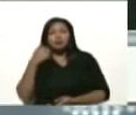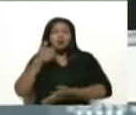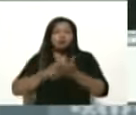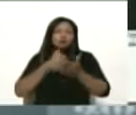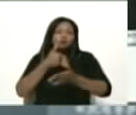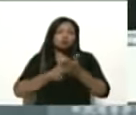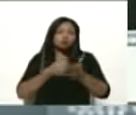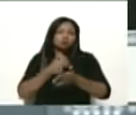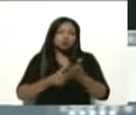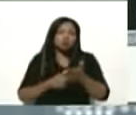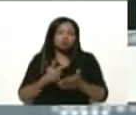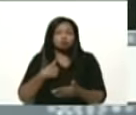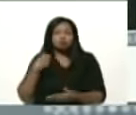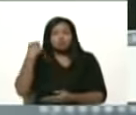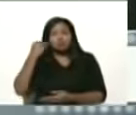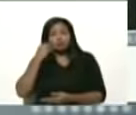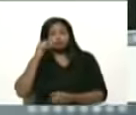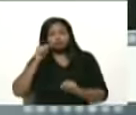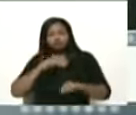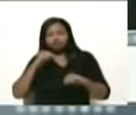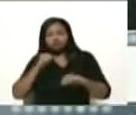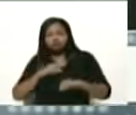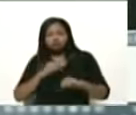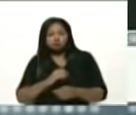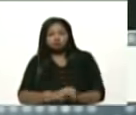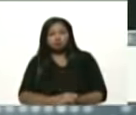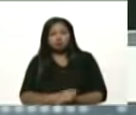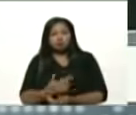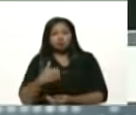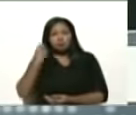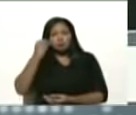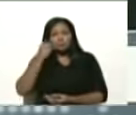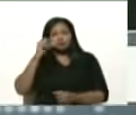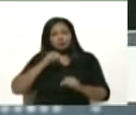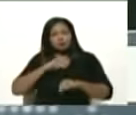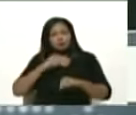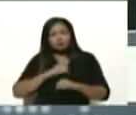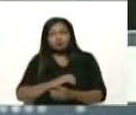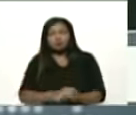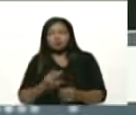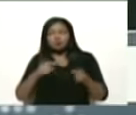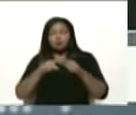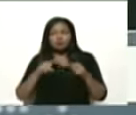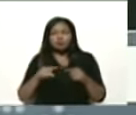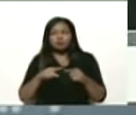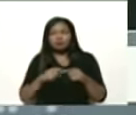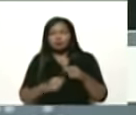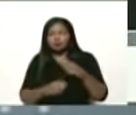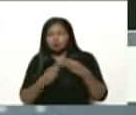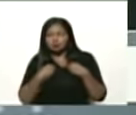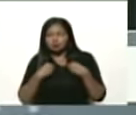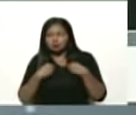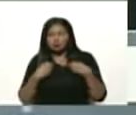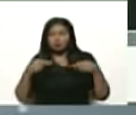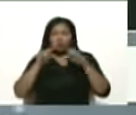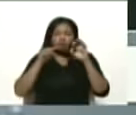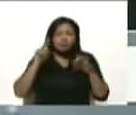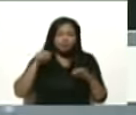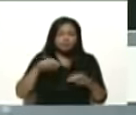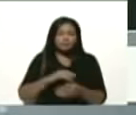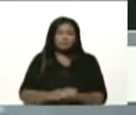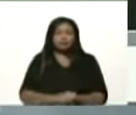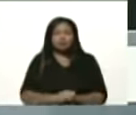así lo creo, así lo creo, verdad, debe luchar por la sobrevivencia de nuestra